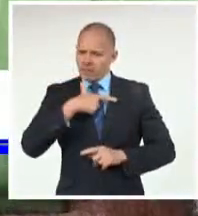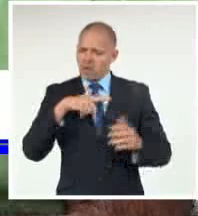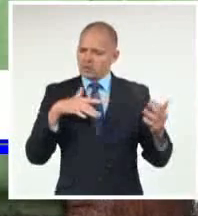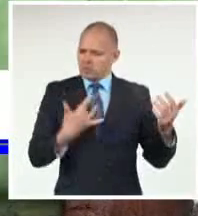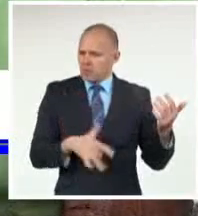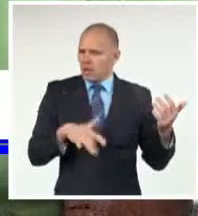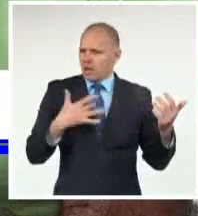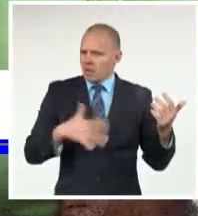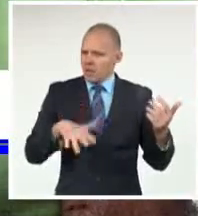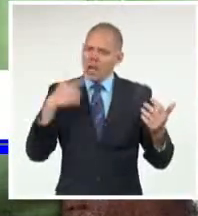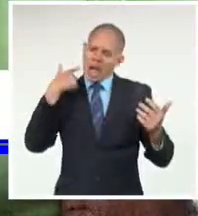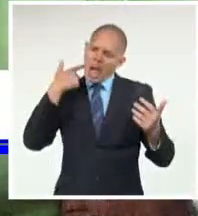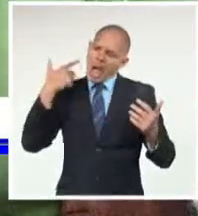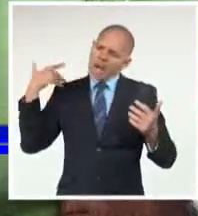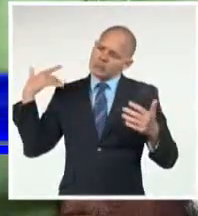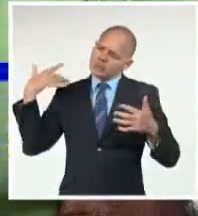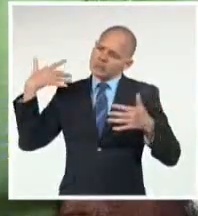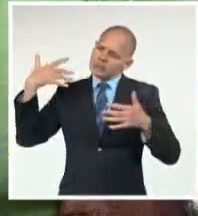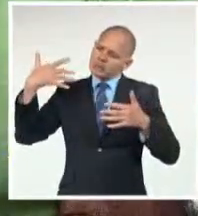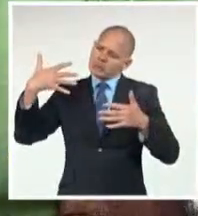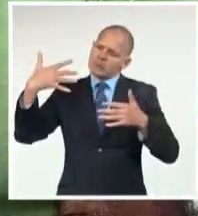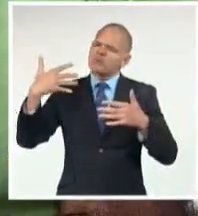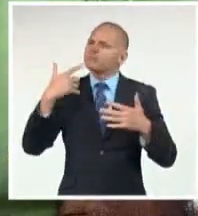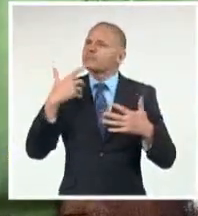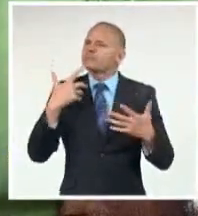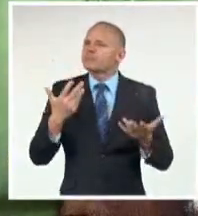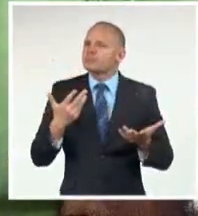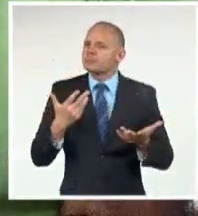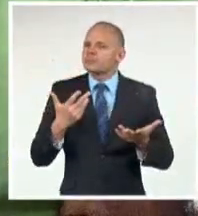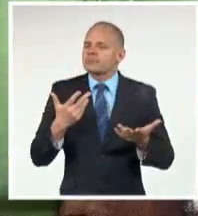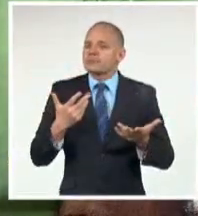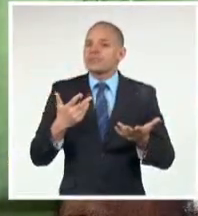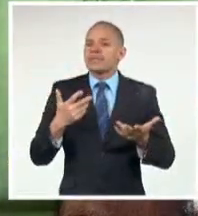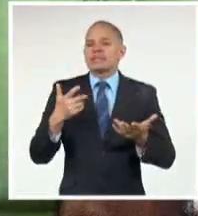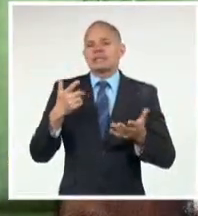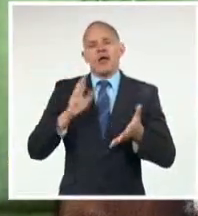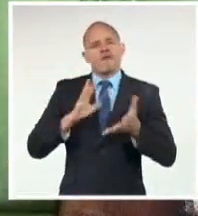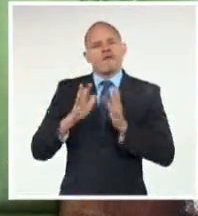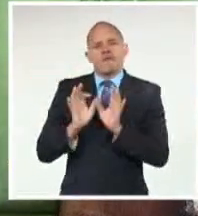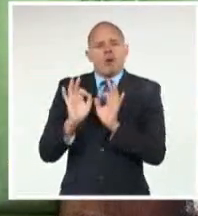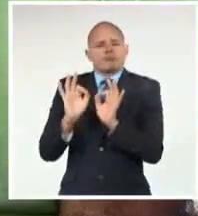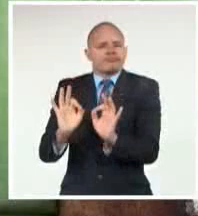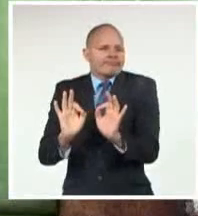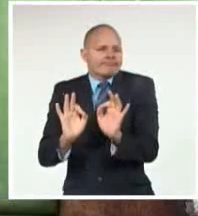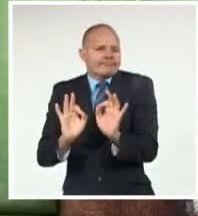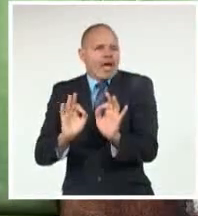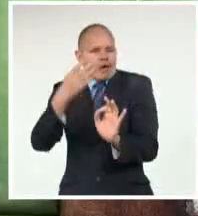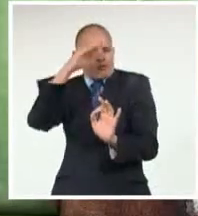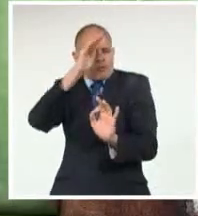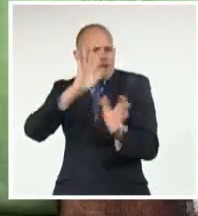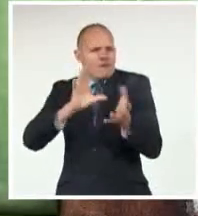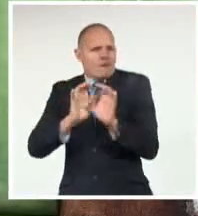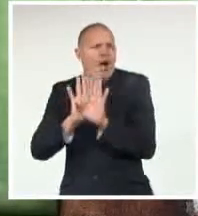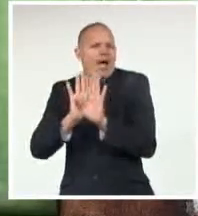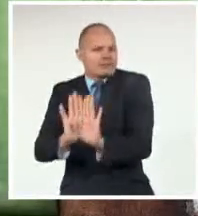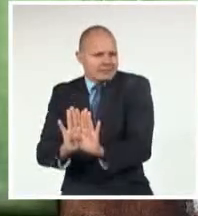esta fecha solo se diferencia en